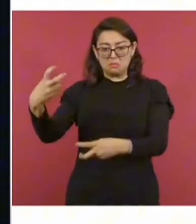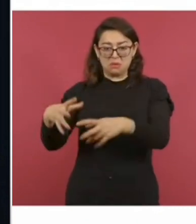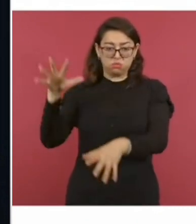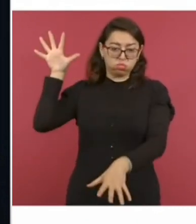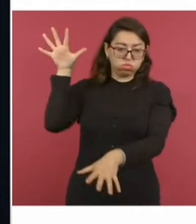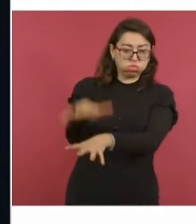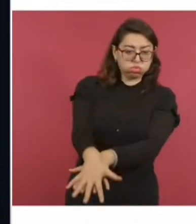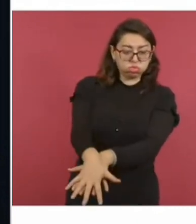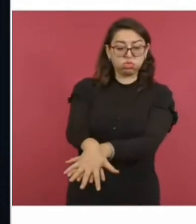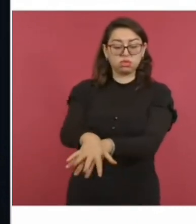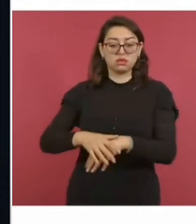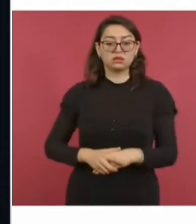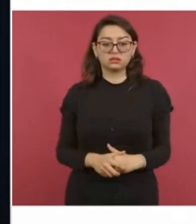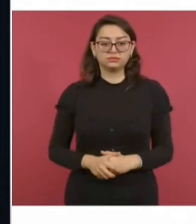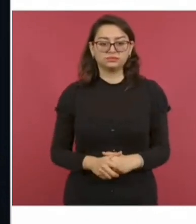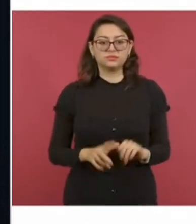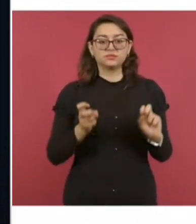tarimas,